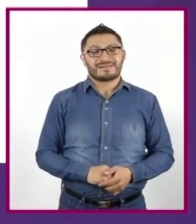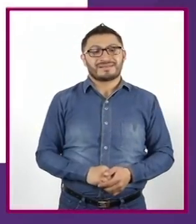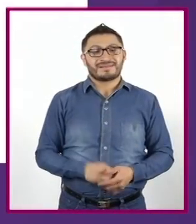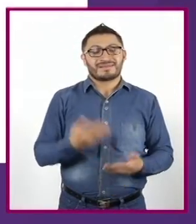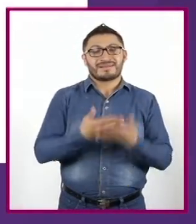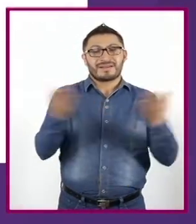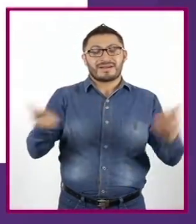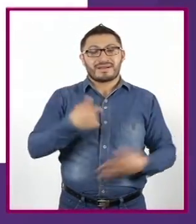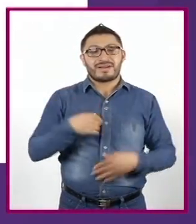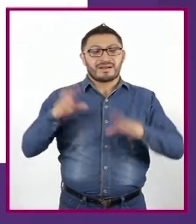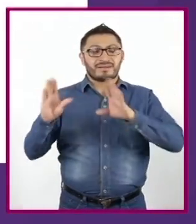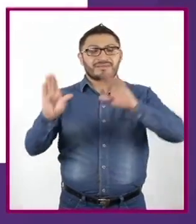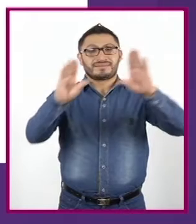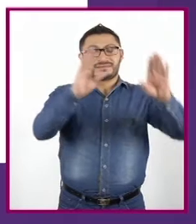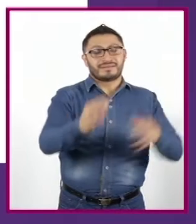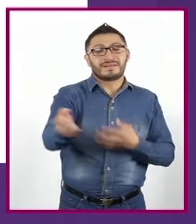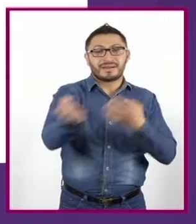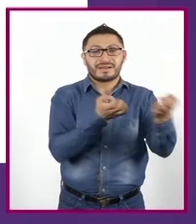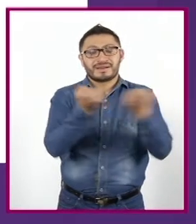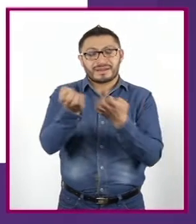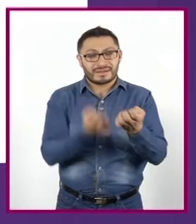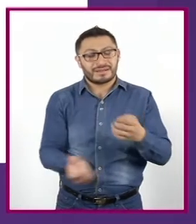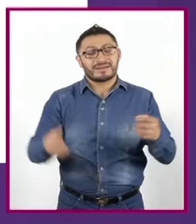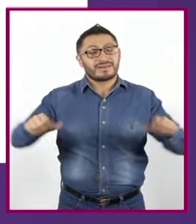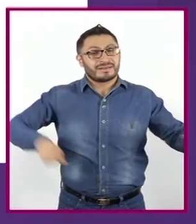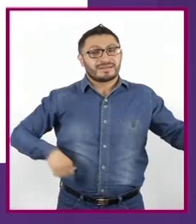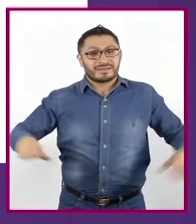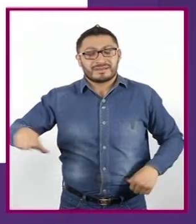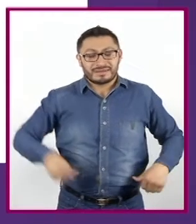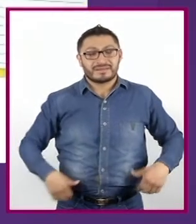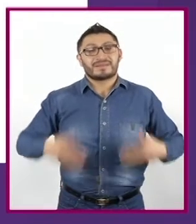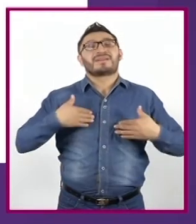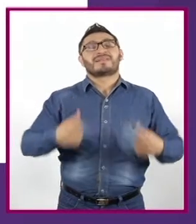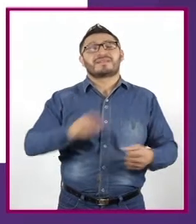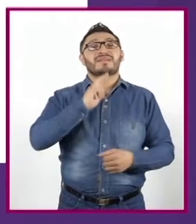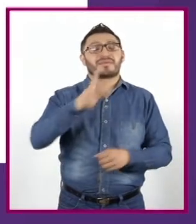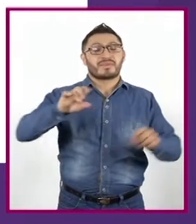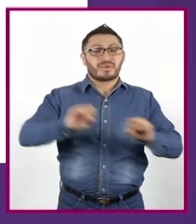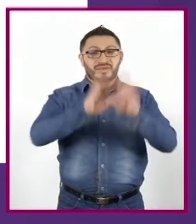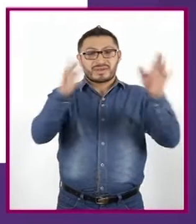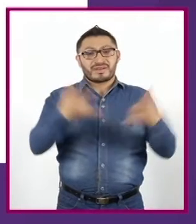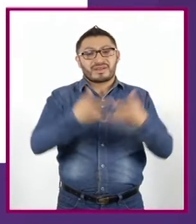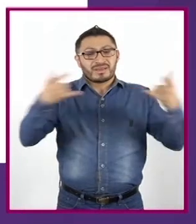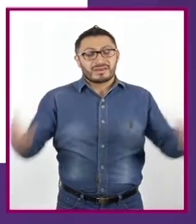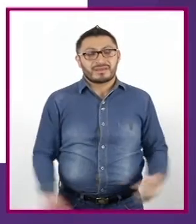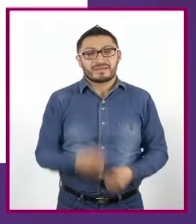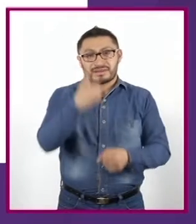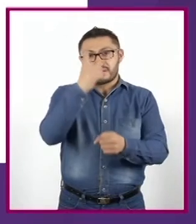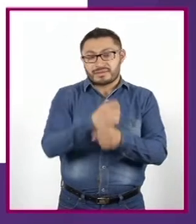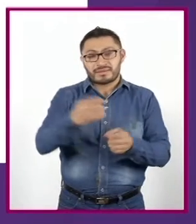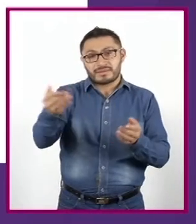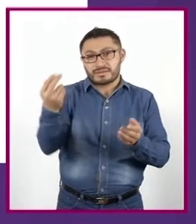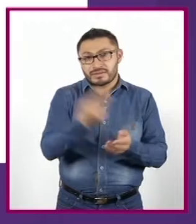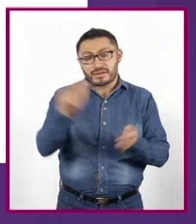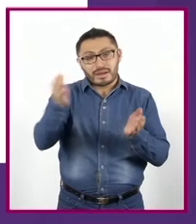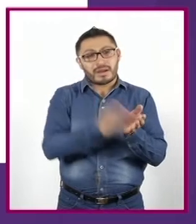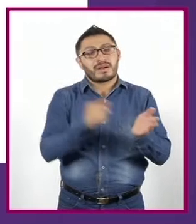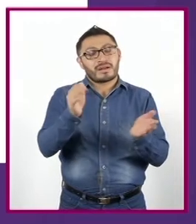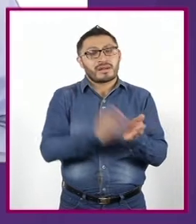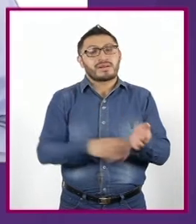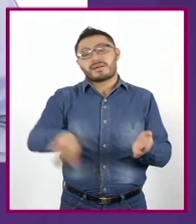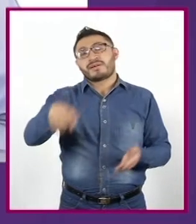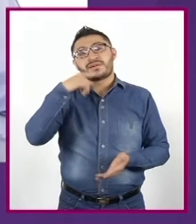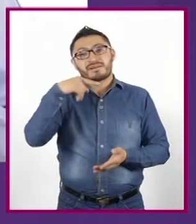les voy a enseñar un ejercicio para entender mejor la historieta Primero necesitamos una hoja de papel y un lápiz